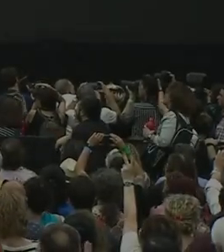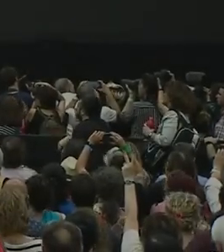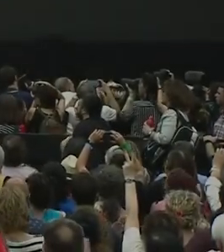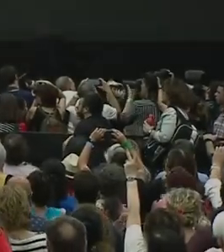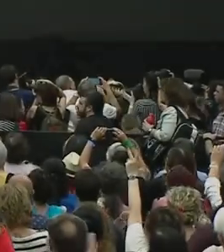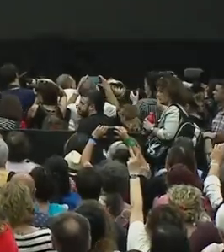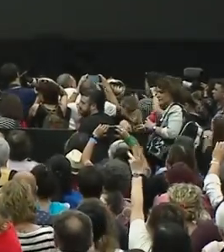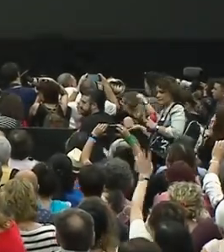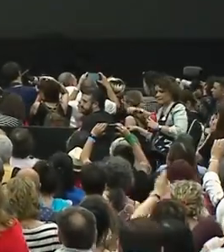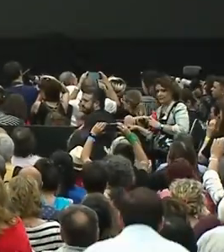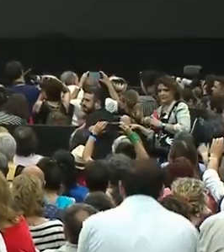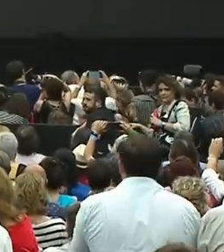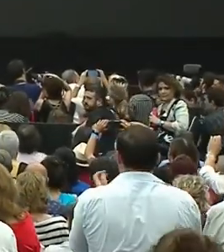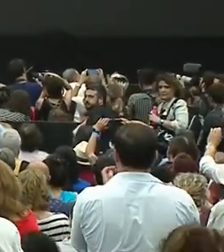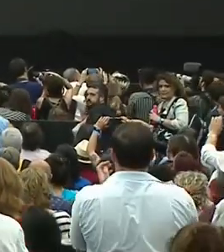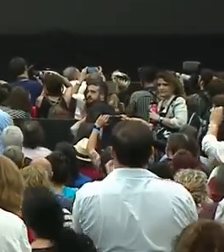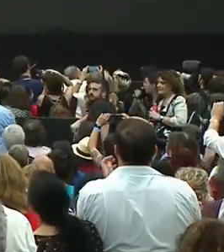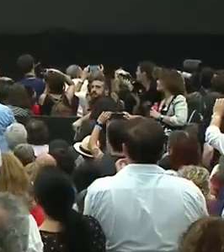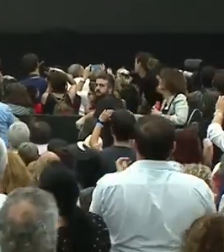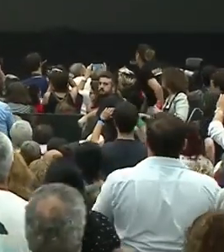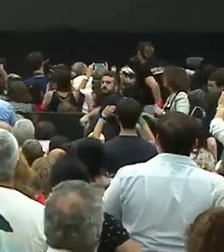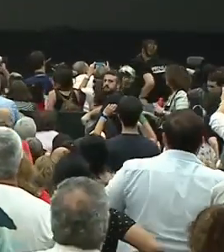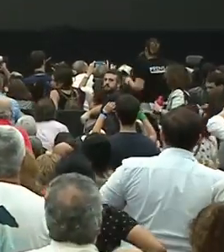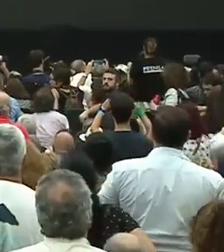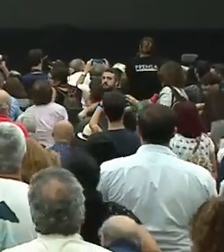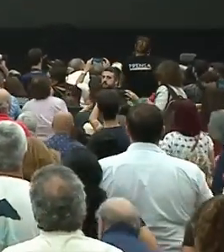Y Claudia.